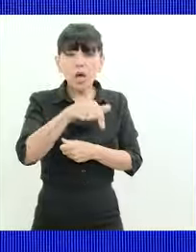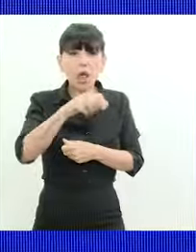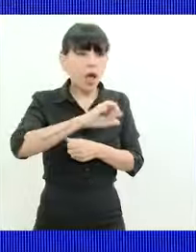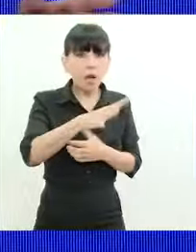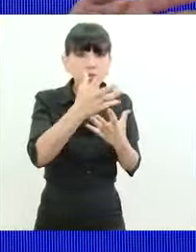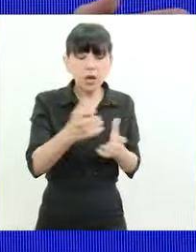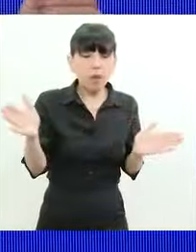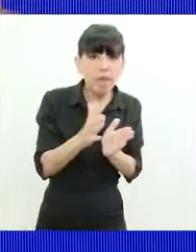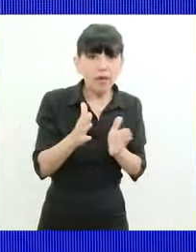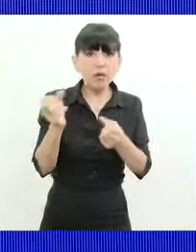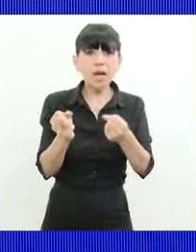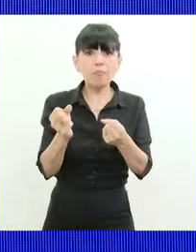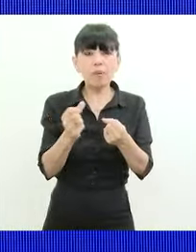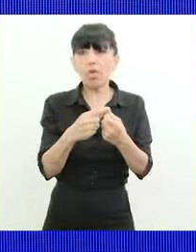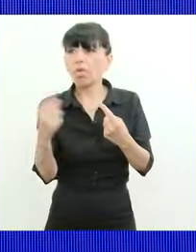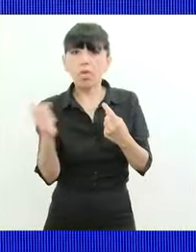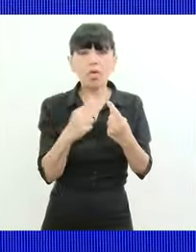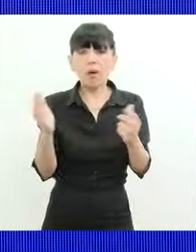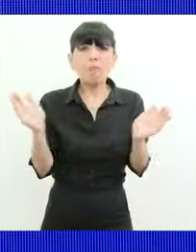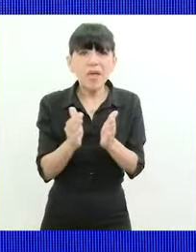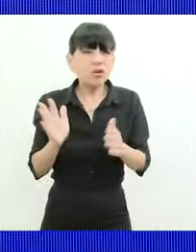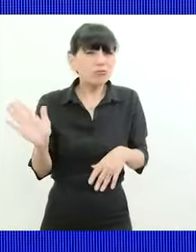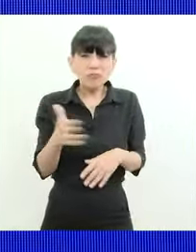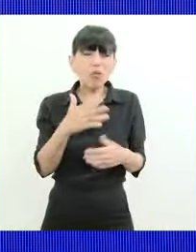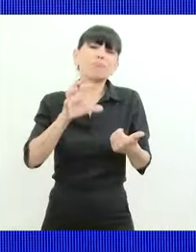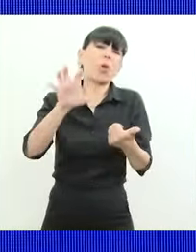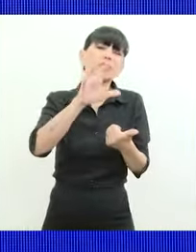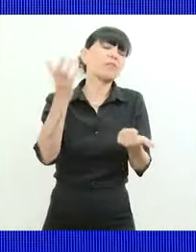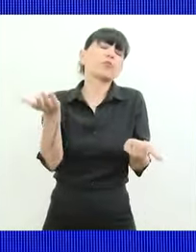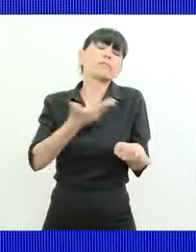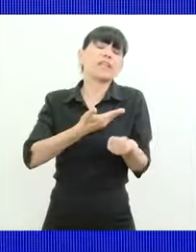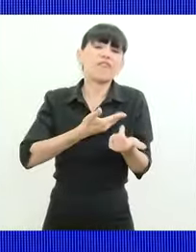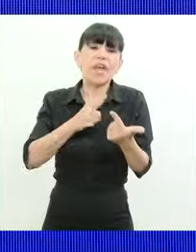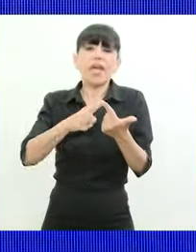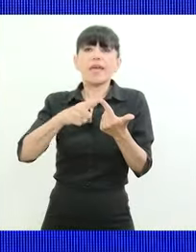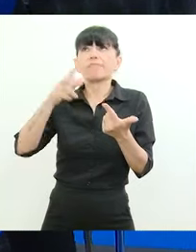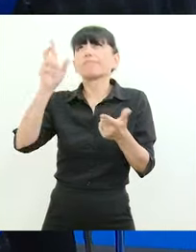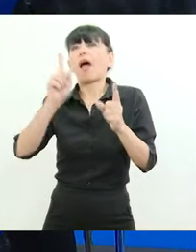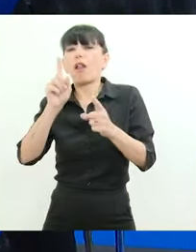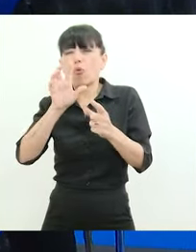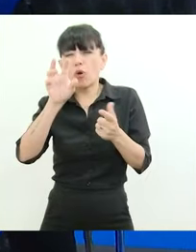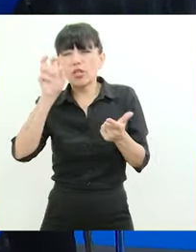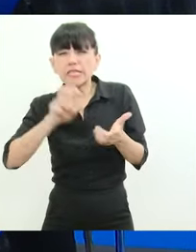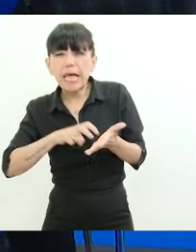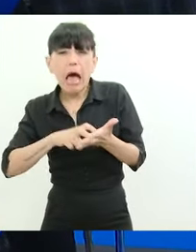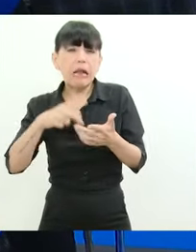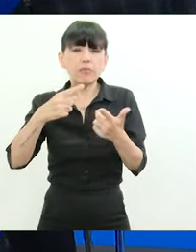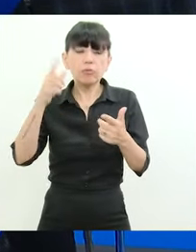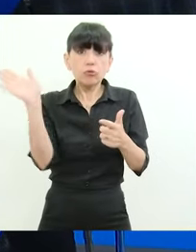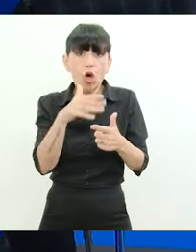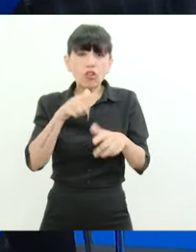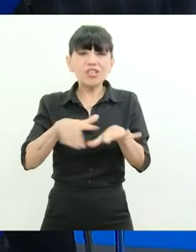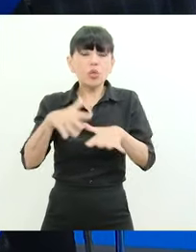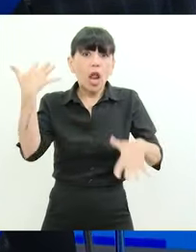todos los productores de Santa Fe provincia de Buenos Aires parte de Salta entre ríos en emergencia